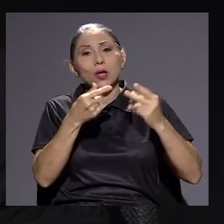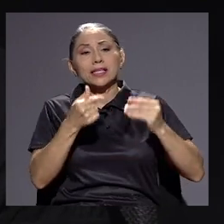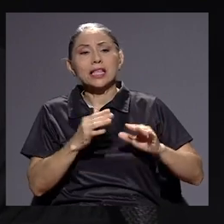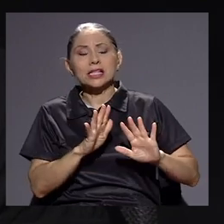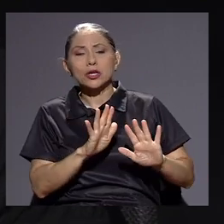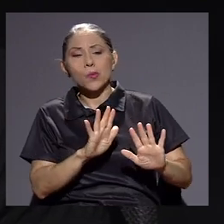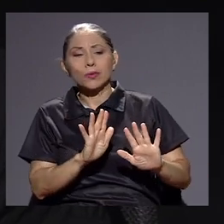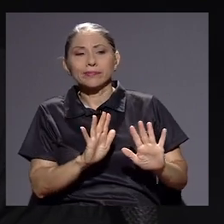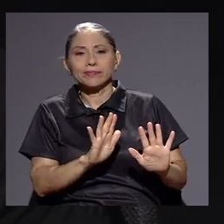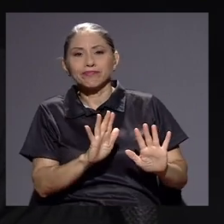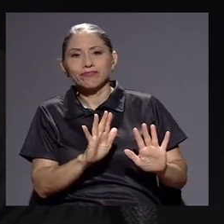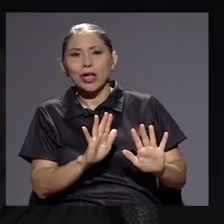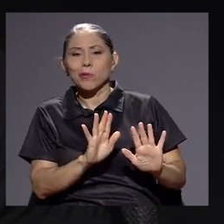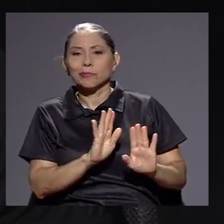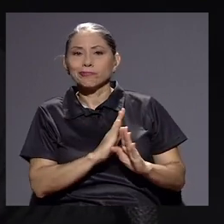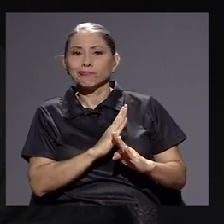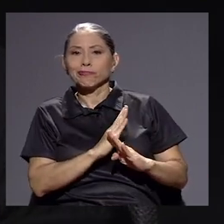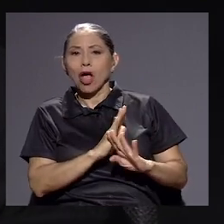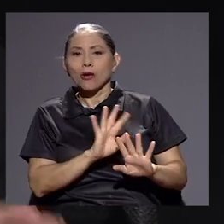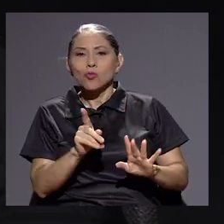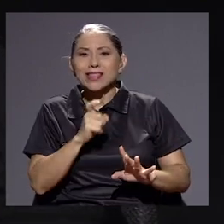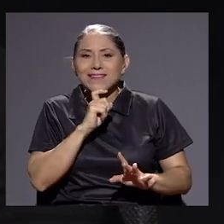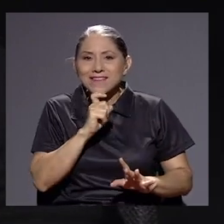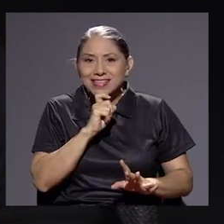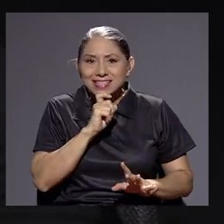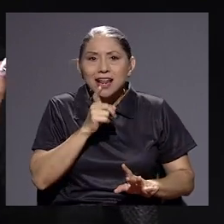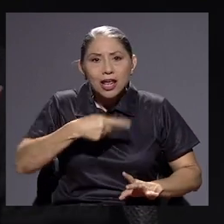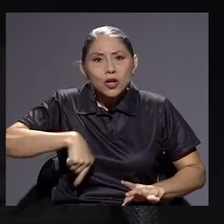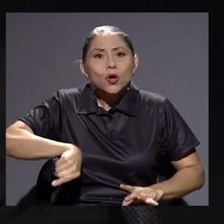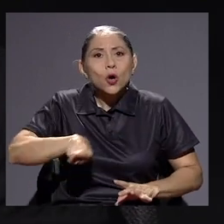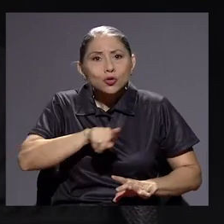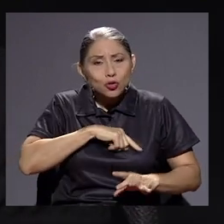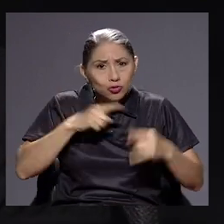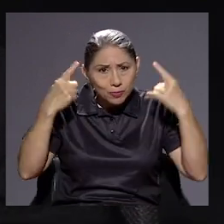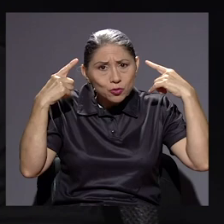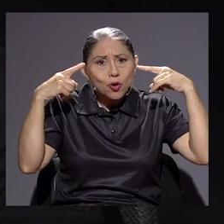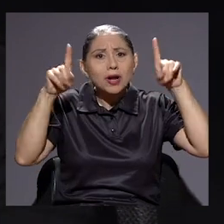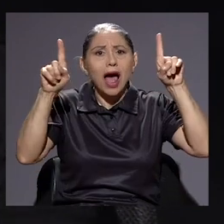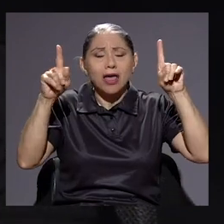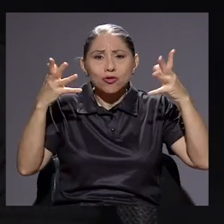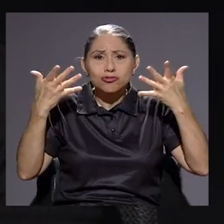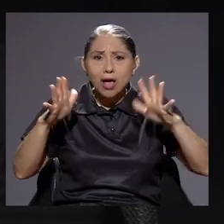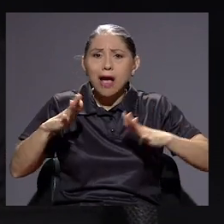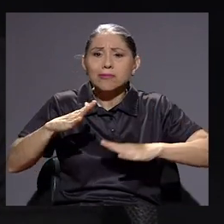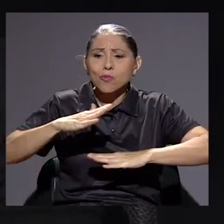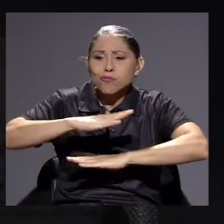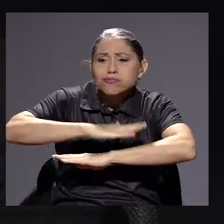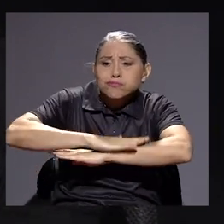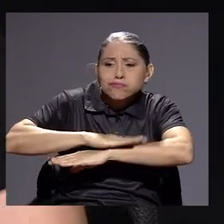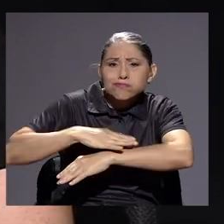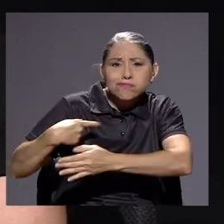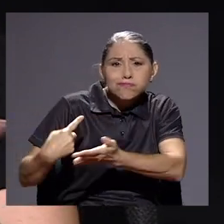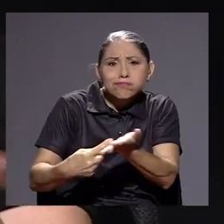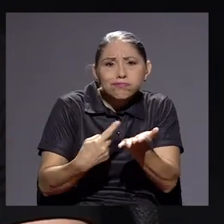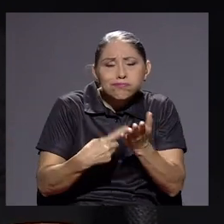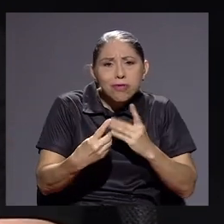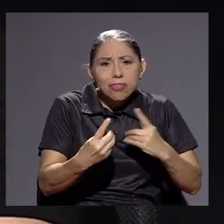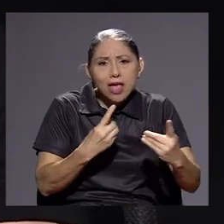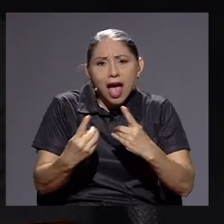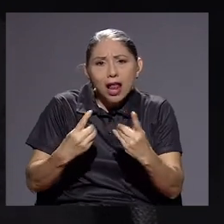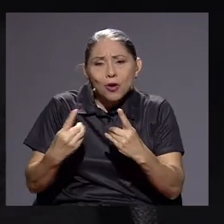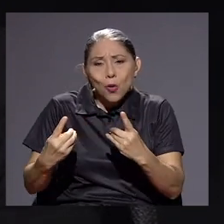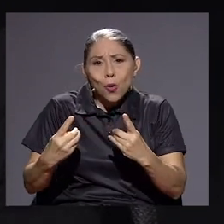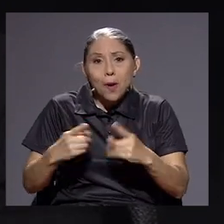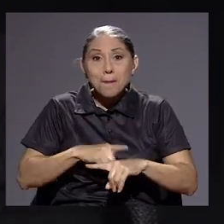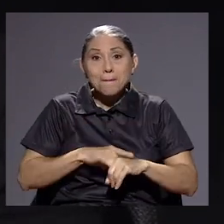hermético, ha sido muy difícil. Inclusive hemos logrado llegar a mesas de diálogo y por los cambios que han